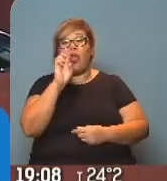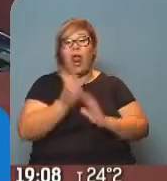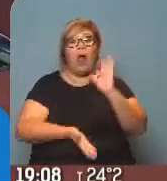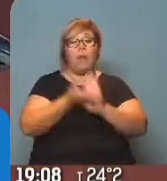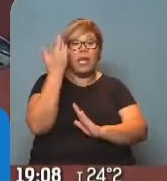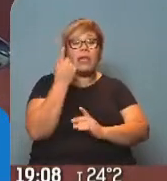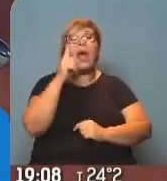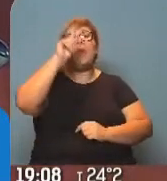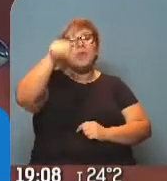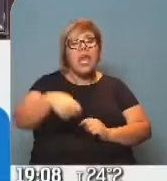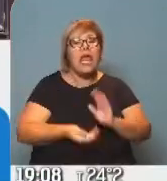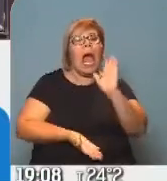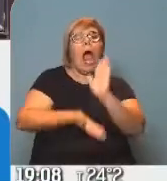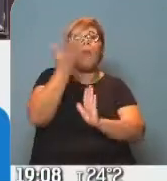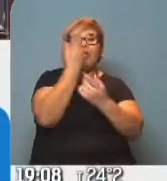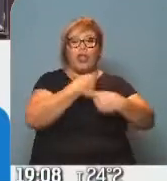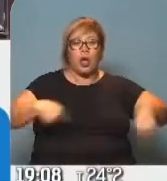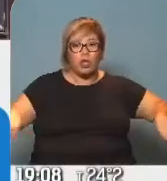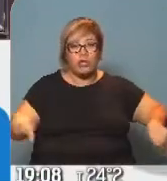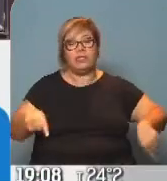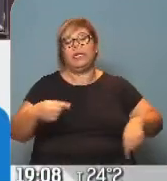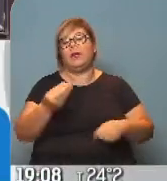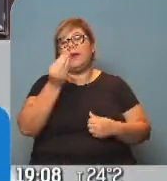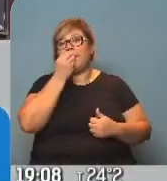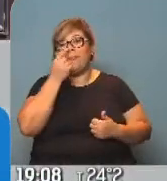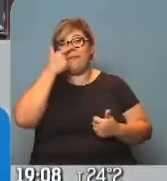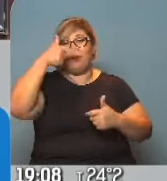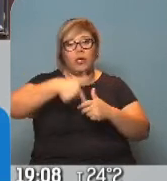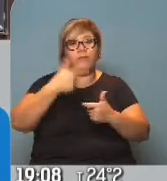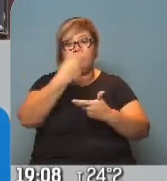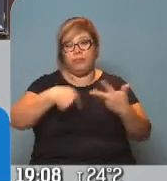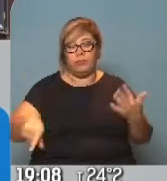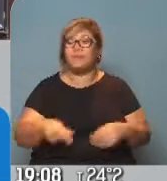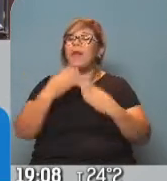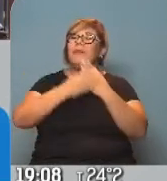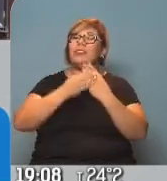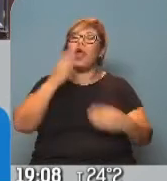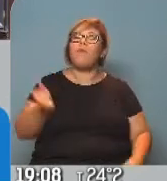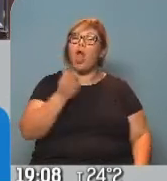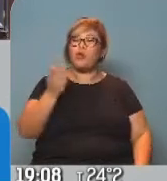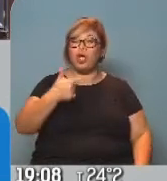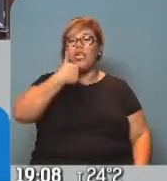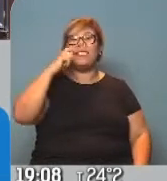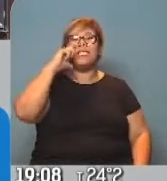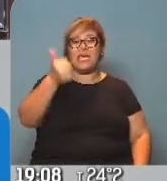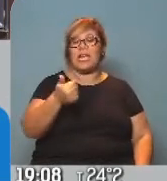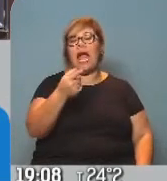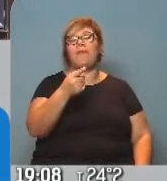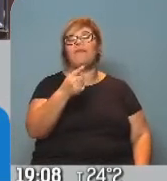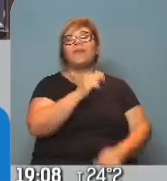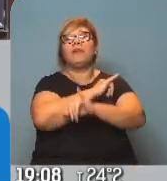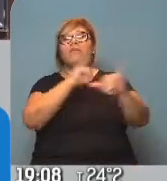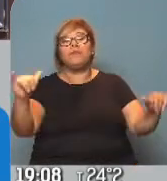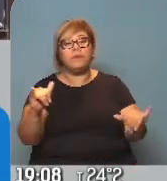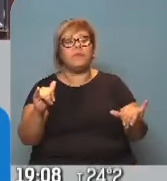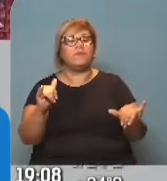demás. ¿Cuál es la verdadera situación? Bueno, lo que está hablando el Ministro de Producción, él está haciendo referencia a los datos del INDE que se están dando a conocer